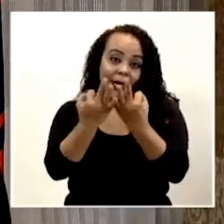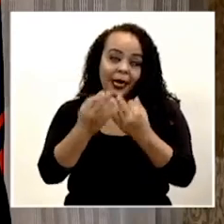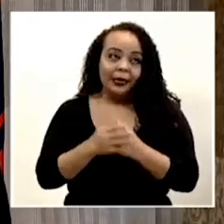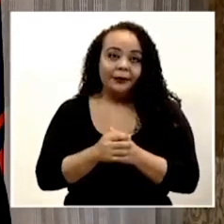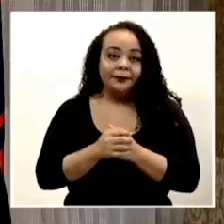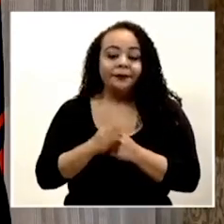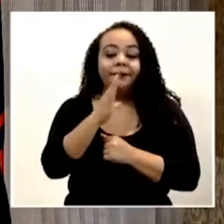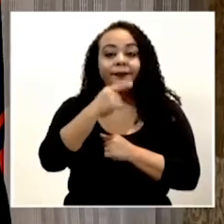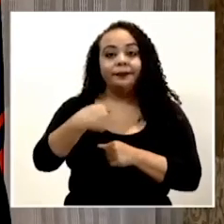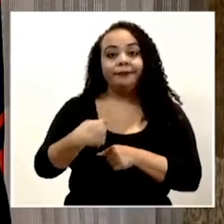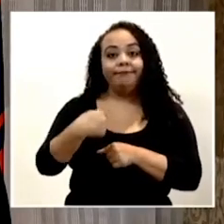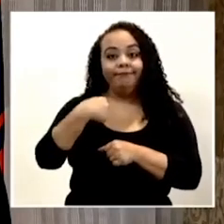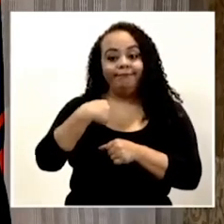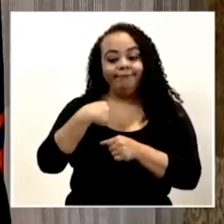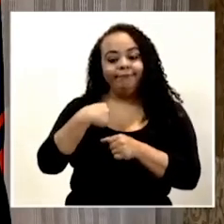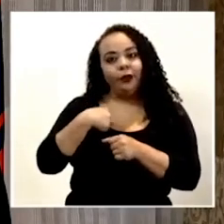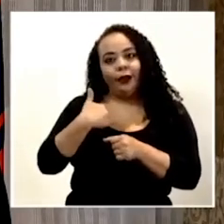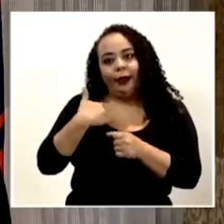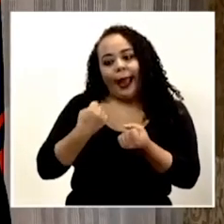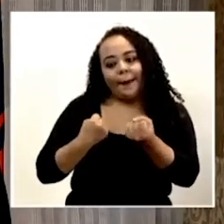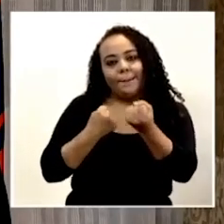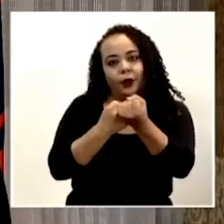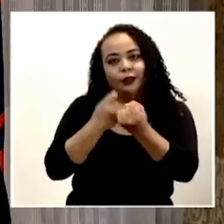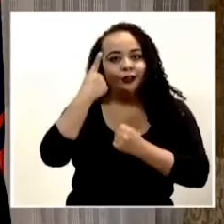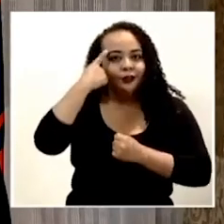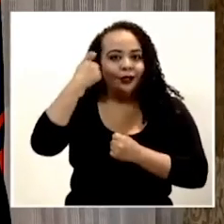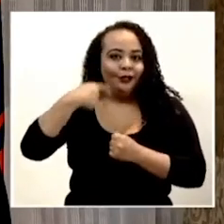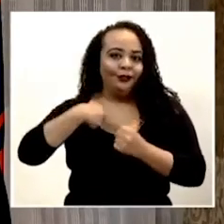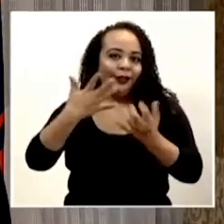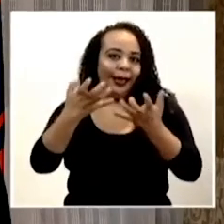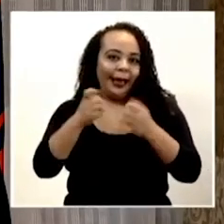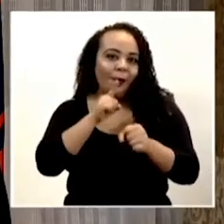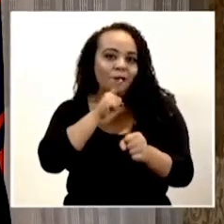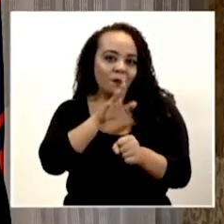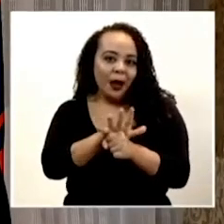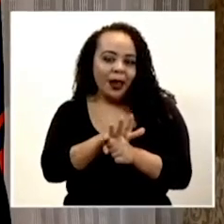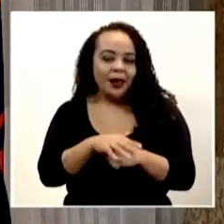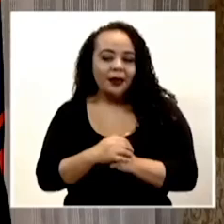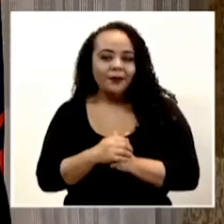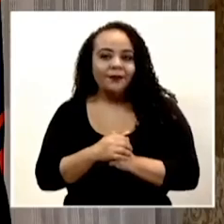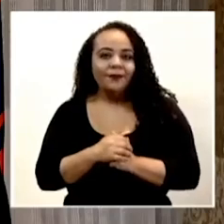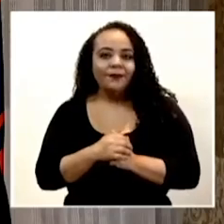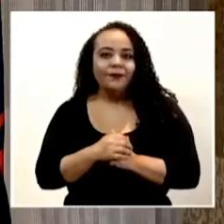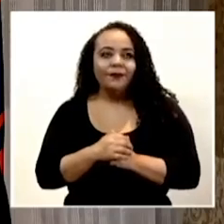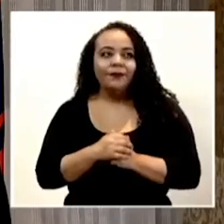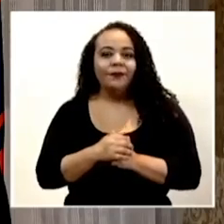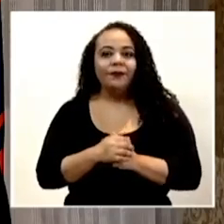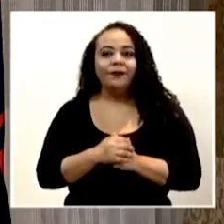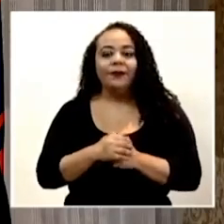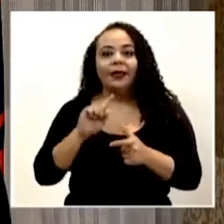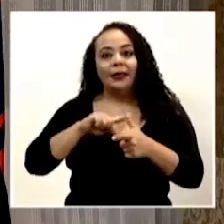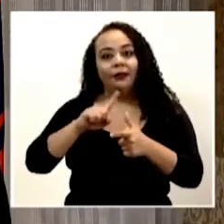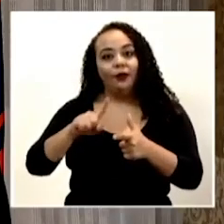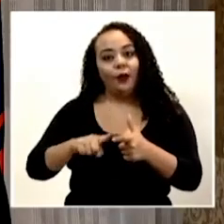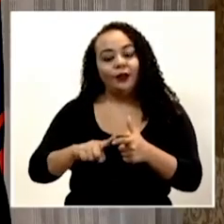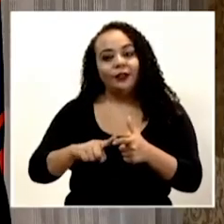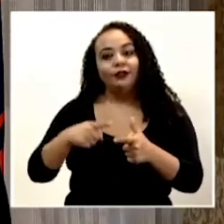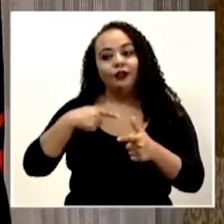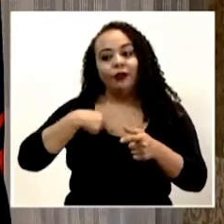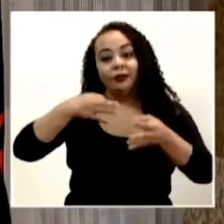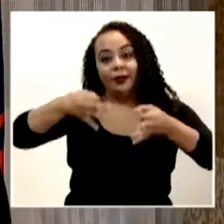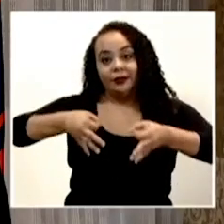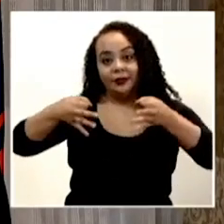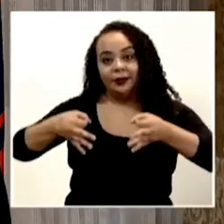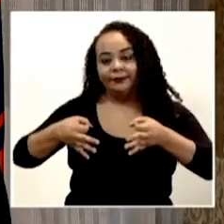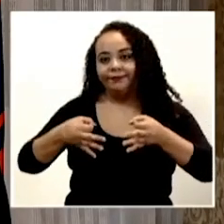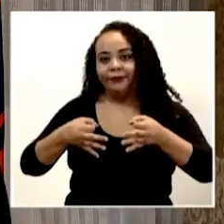y había apoyo y, pues, era un sueño que yo quería cumplir. Entonces, no, tomé la decisión